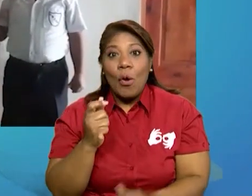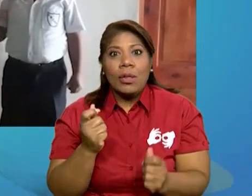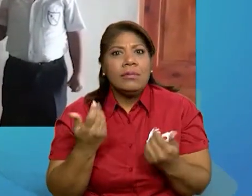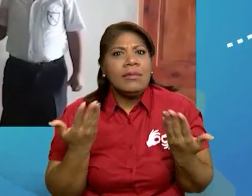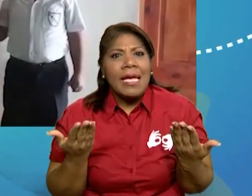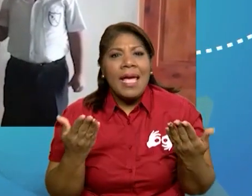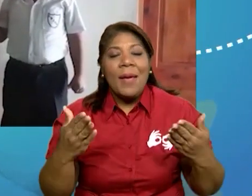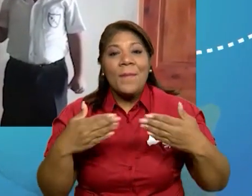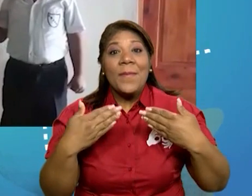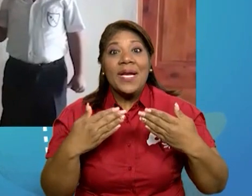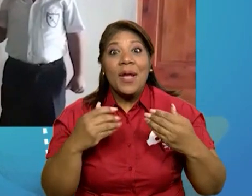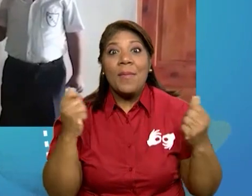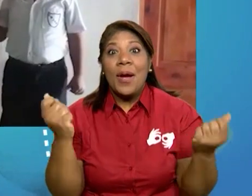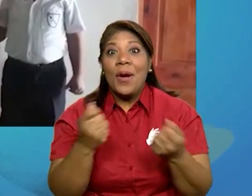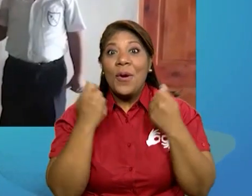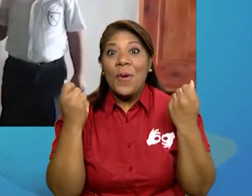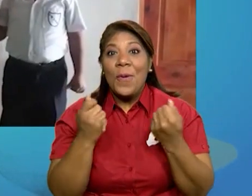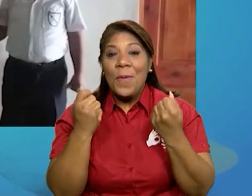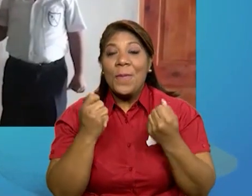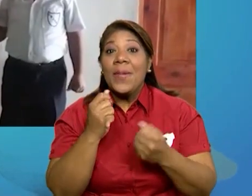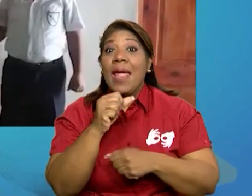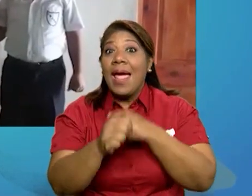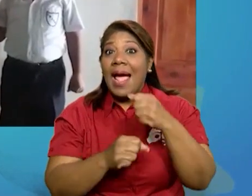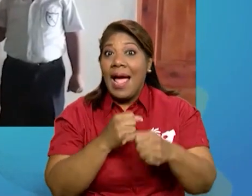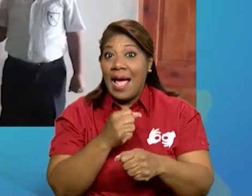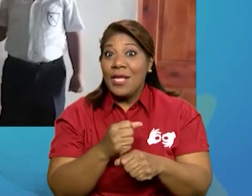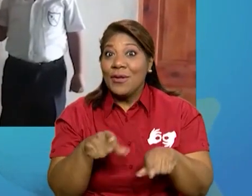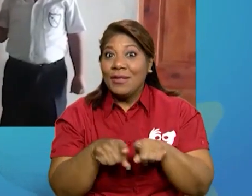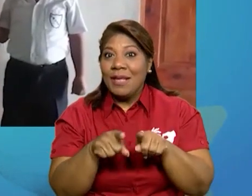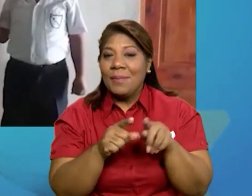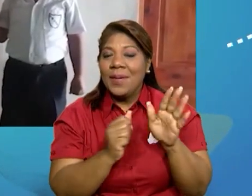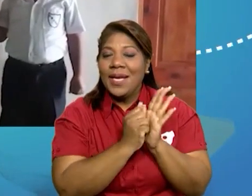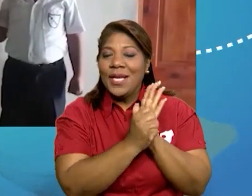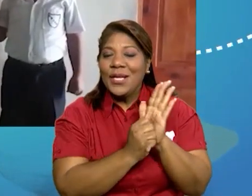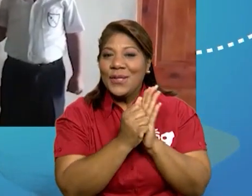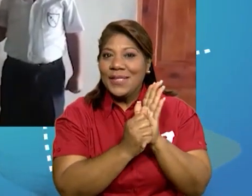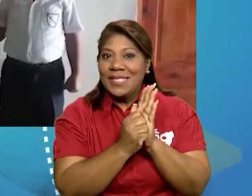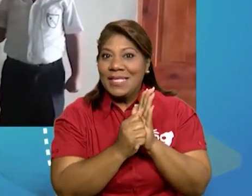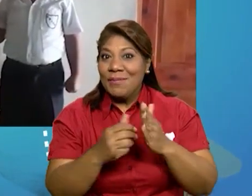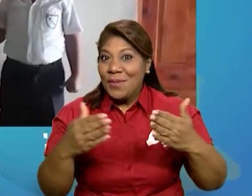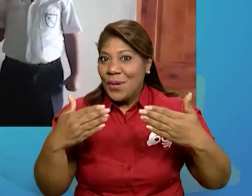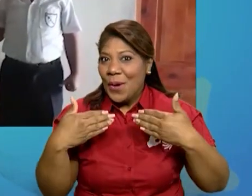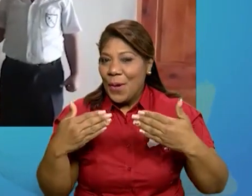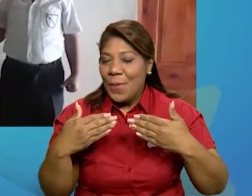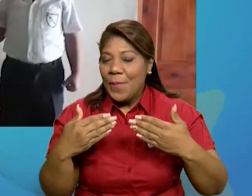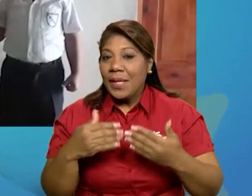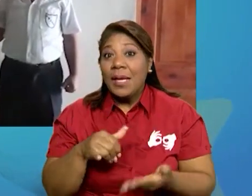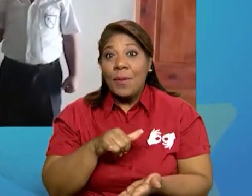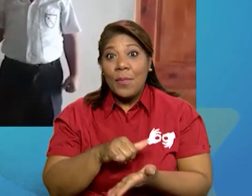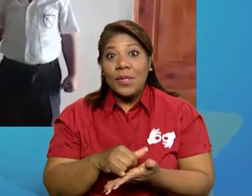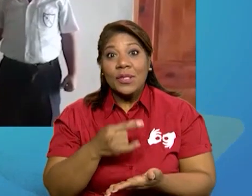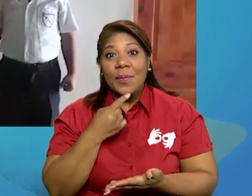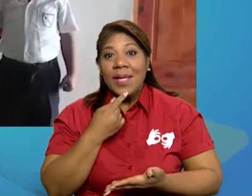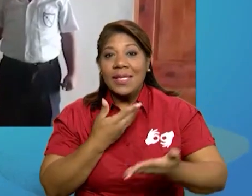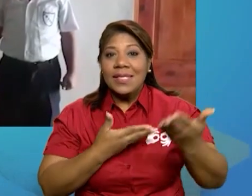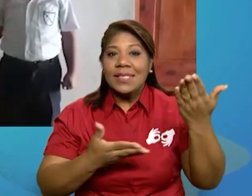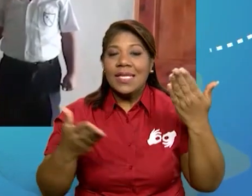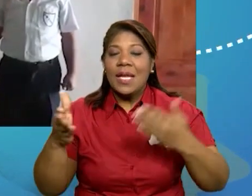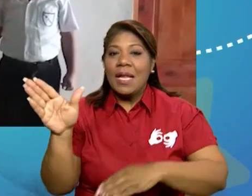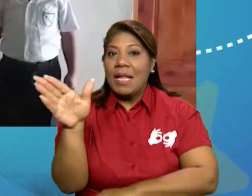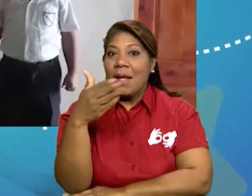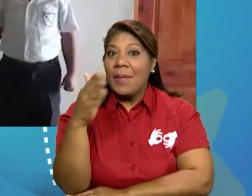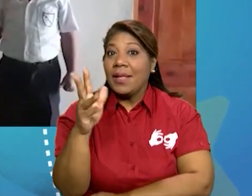más de los símbolos patrios y por tal motivo les voy a decir la poesía Mi Bandera